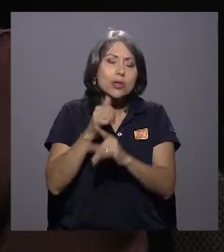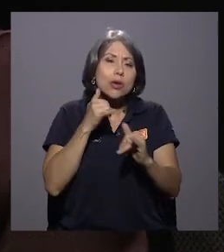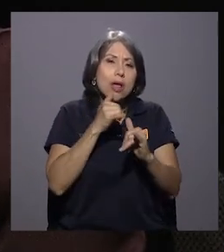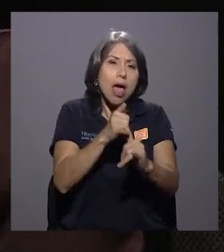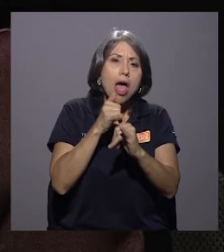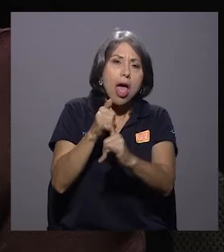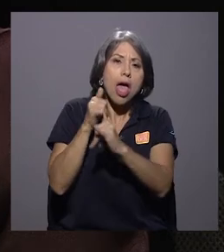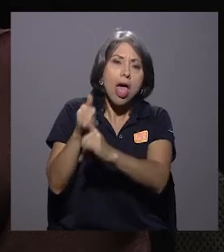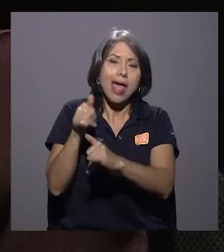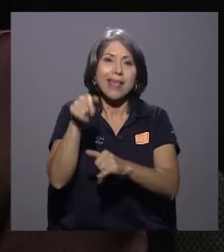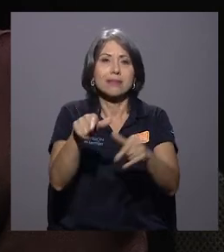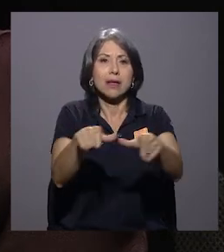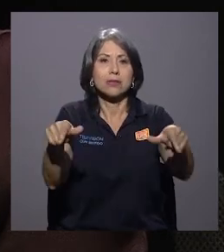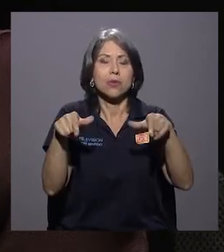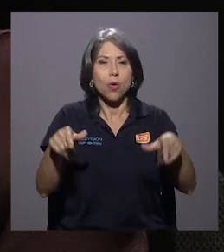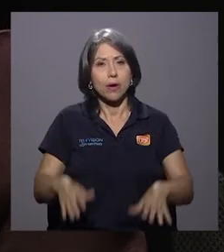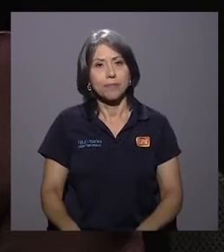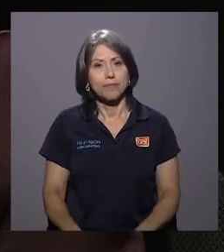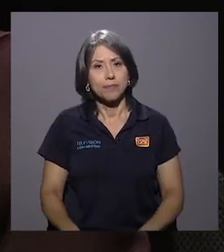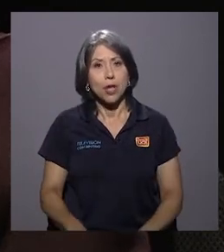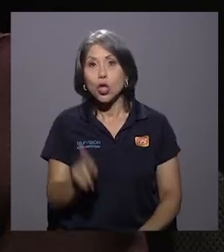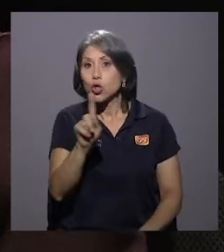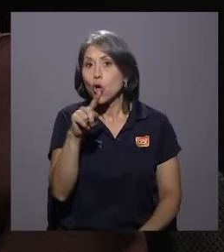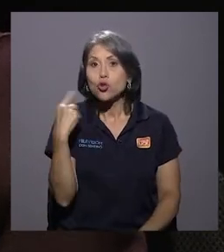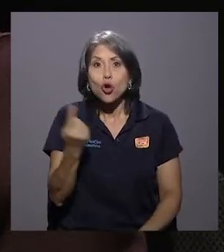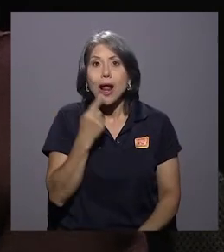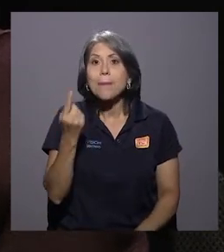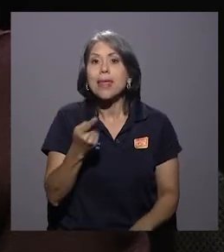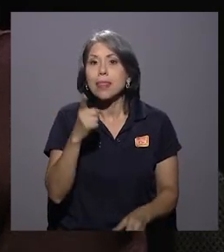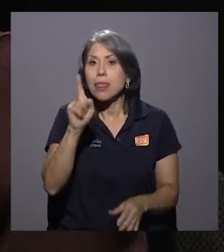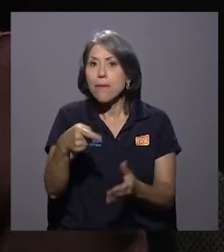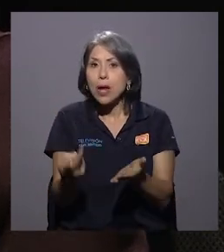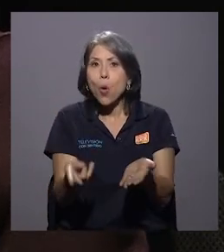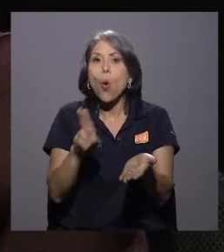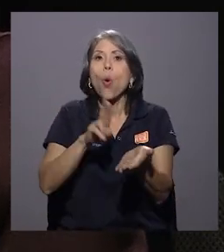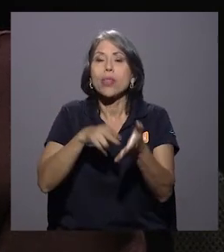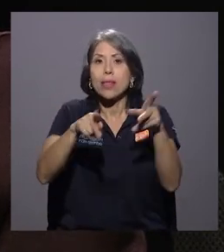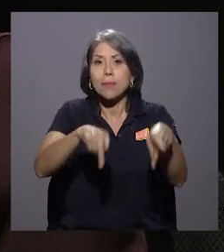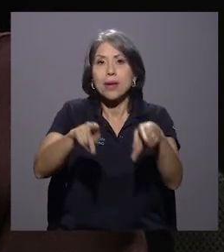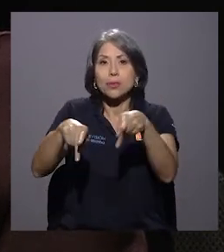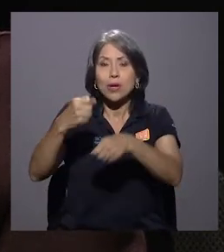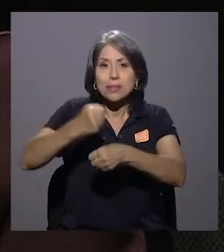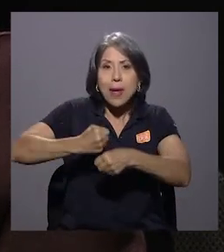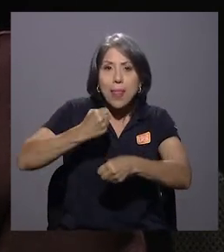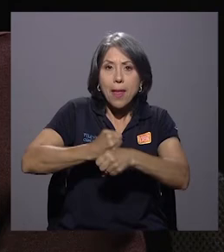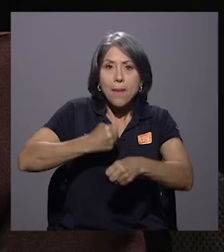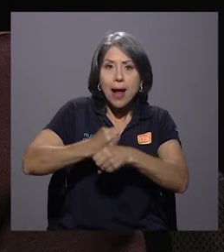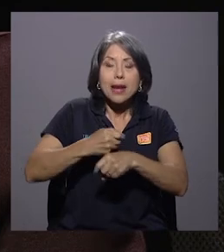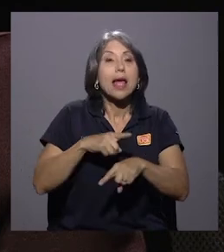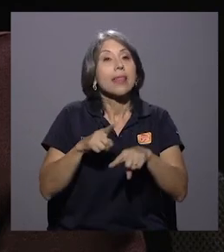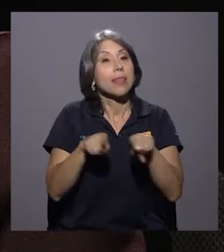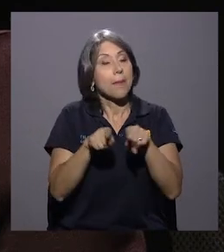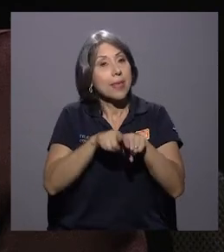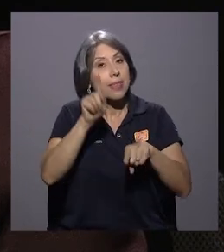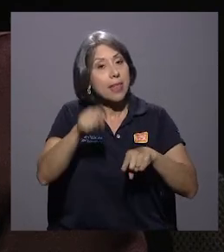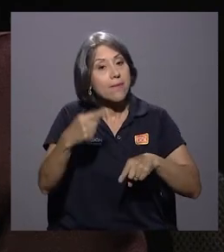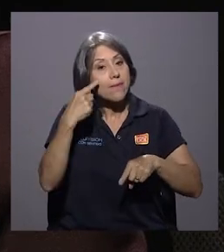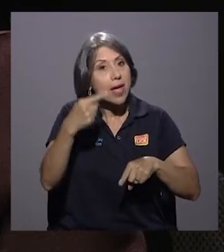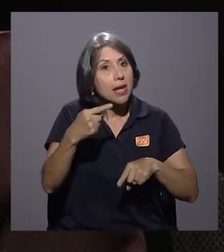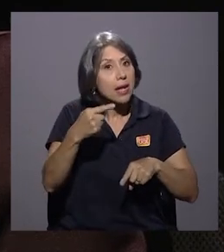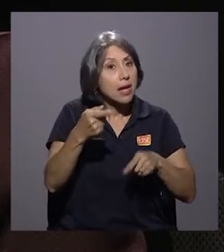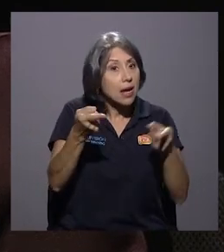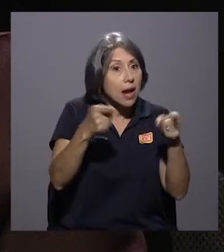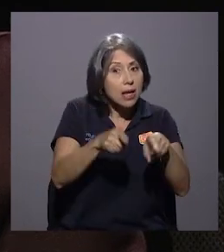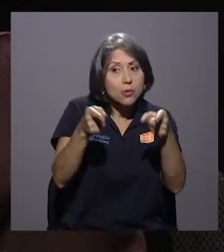en esas zonas. Entonces, no es solo inyectar personal, sino ver si la tramitación de cada uno de los casos y la